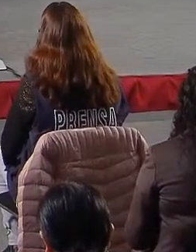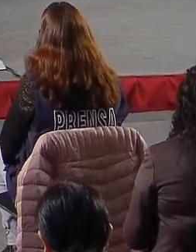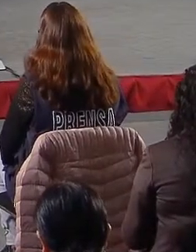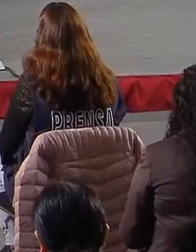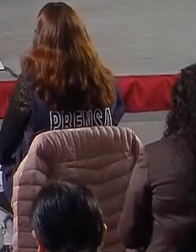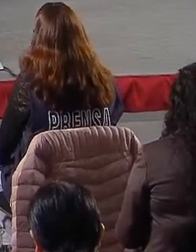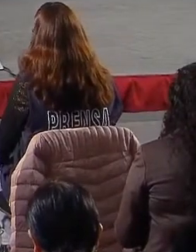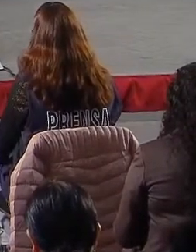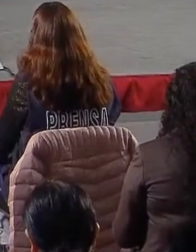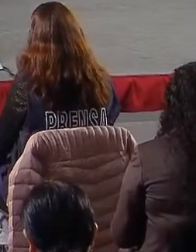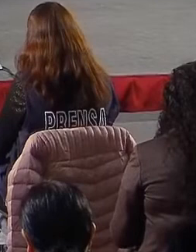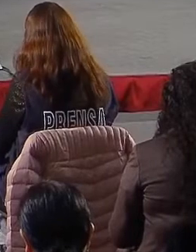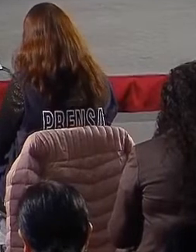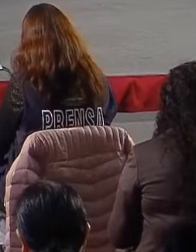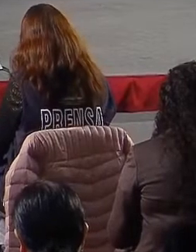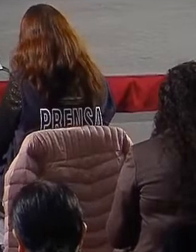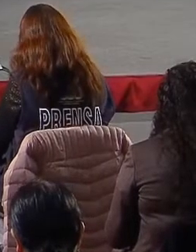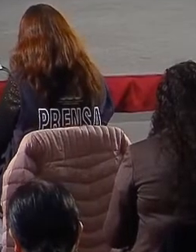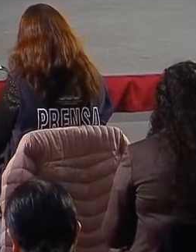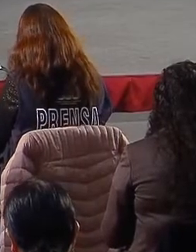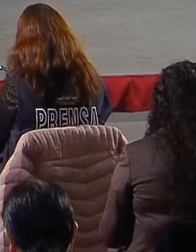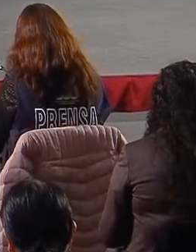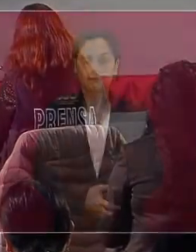nos quedemos